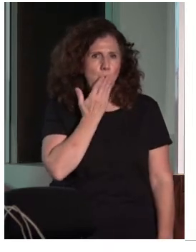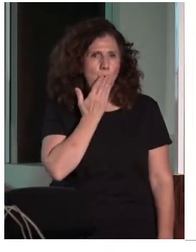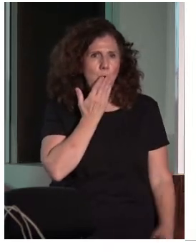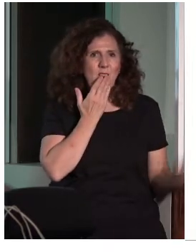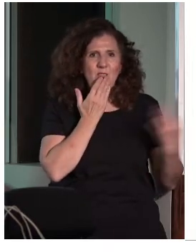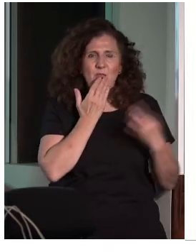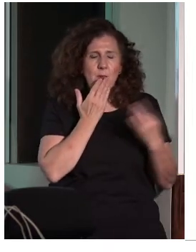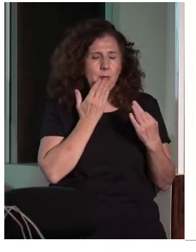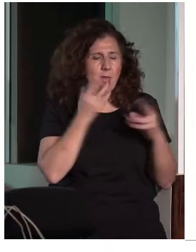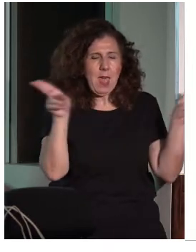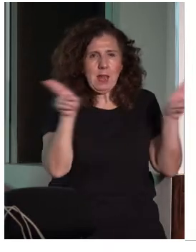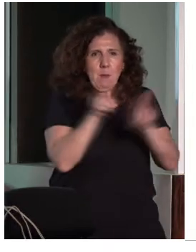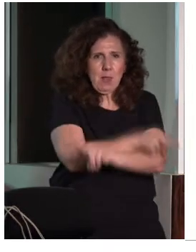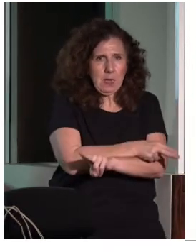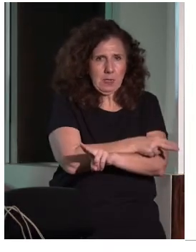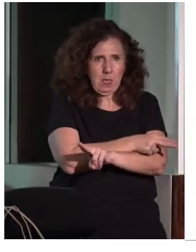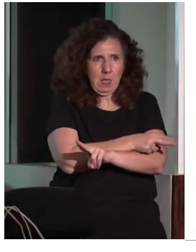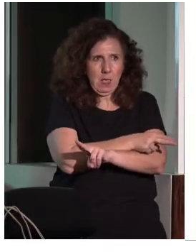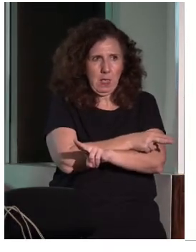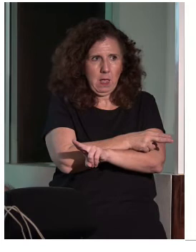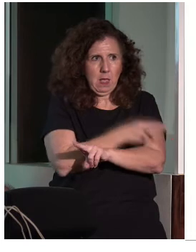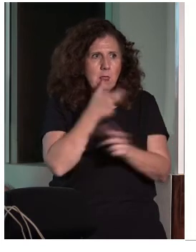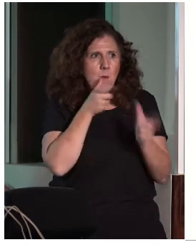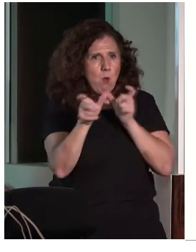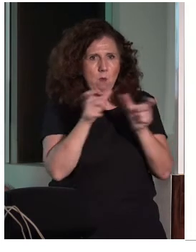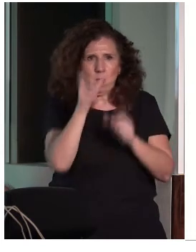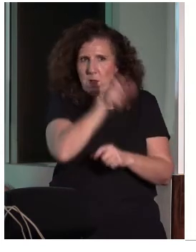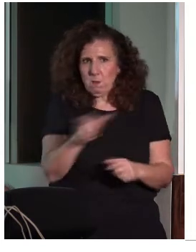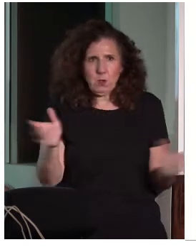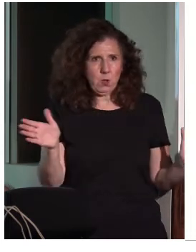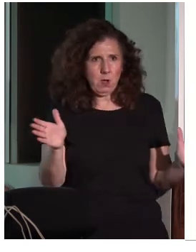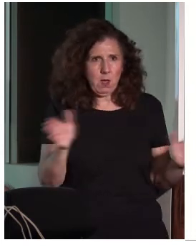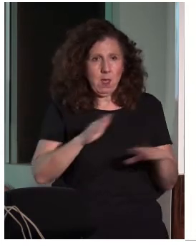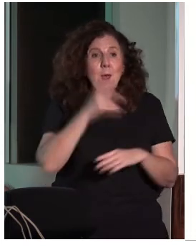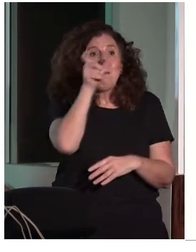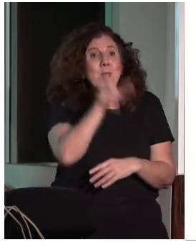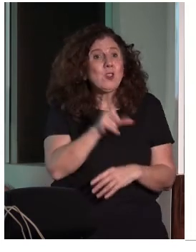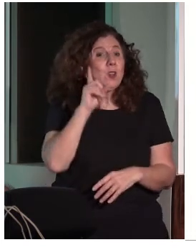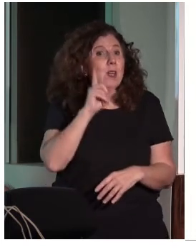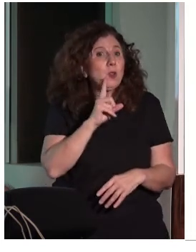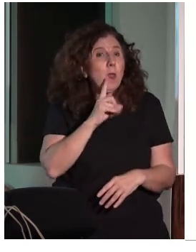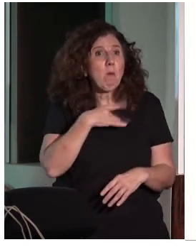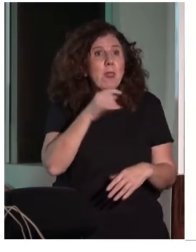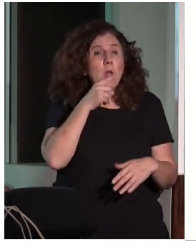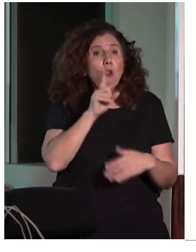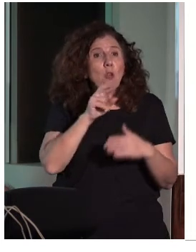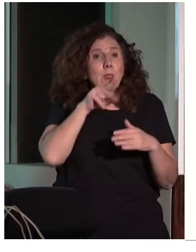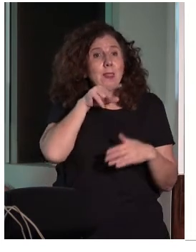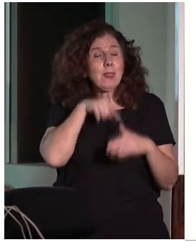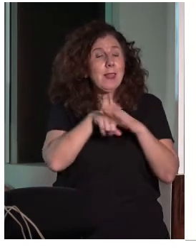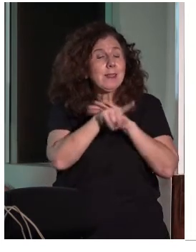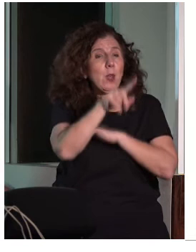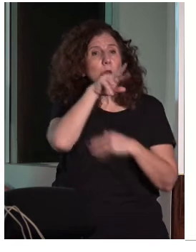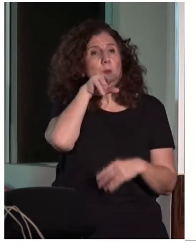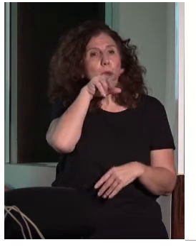nuestro vocabulario, porque las personas sordas no son sordomudas, son... Bueno, hay personas sordas que no desarrollan el lenguaje oral, pues,